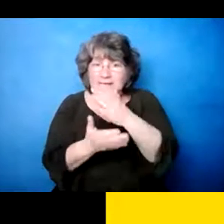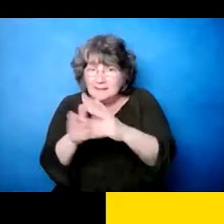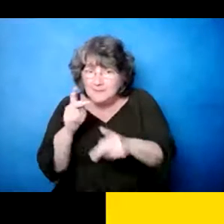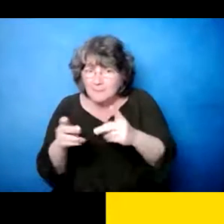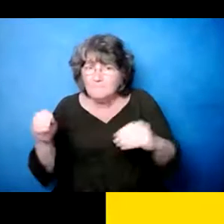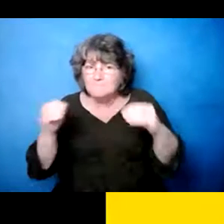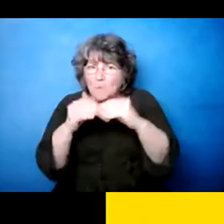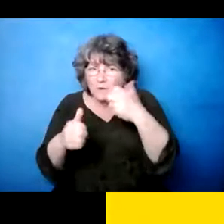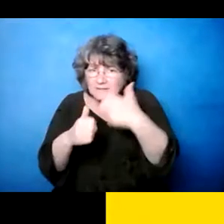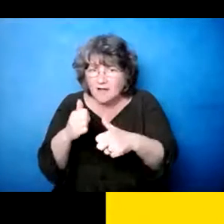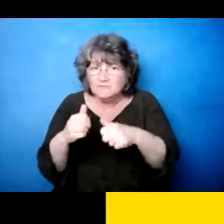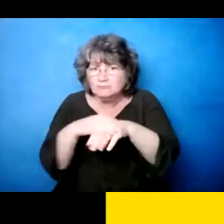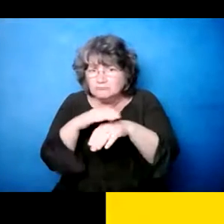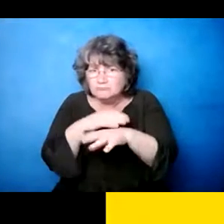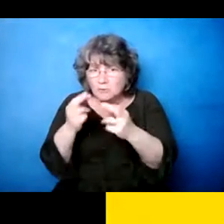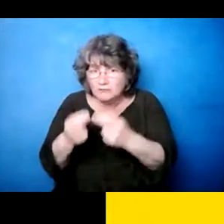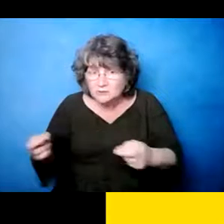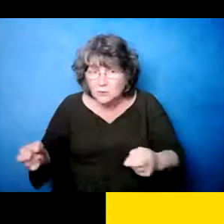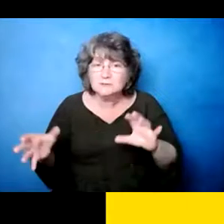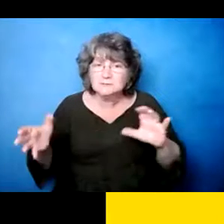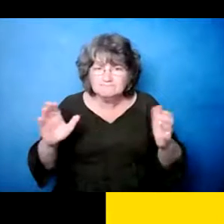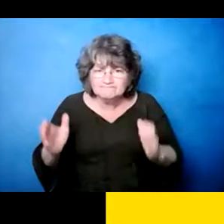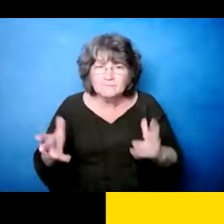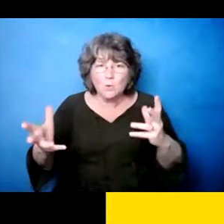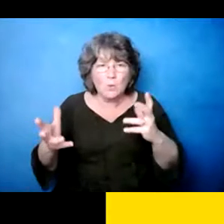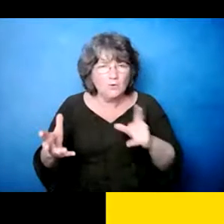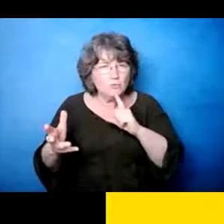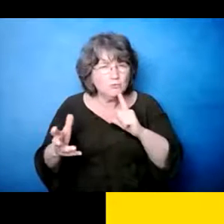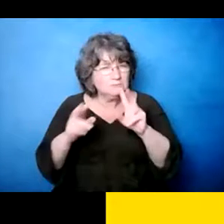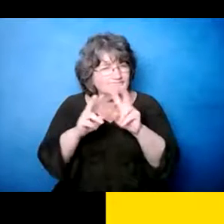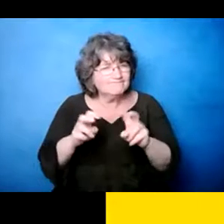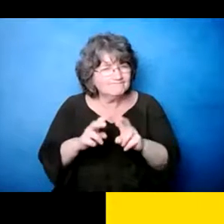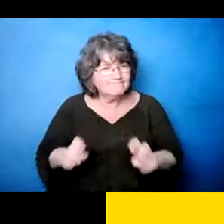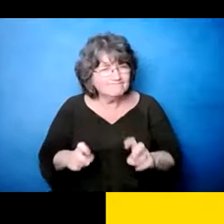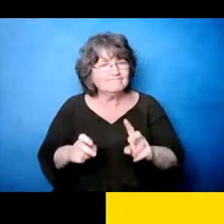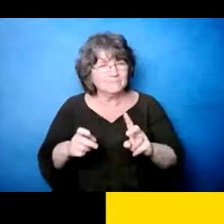desaproximadamente en diferentes grupos. Y,